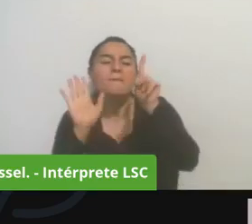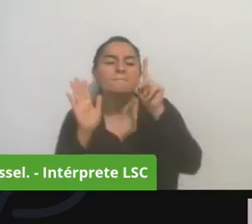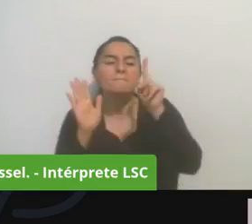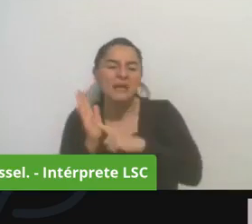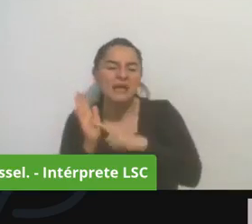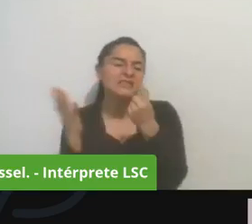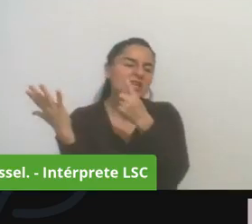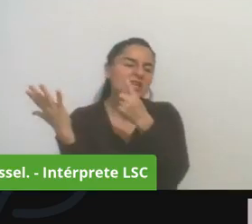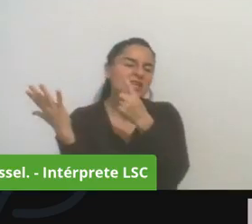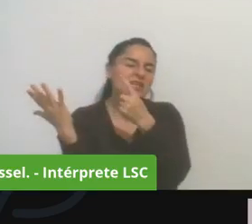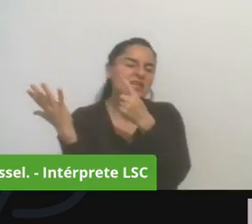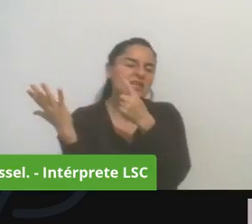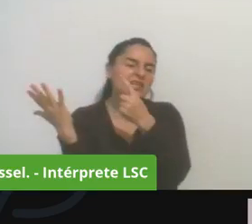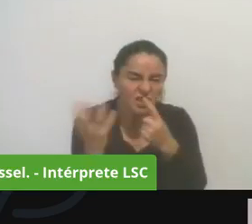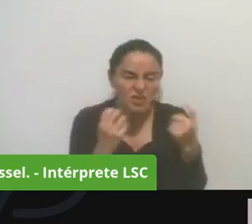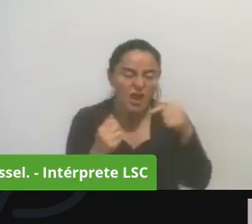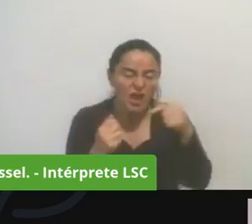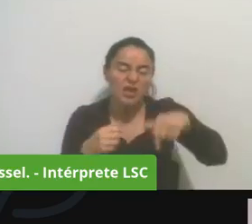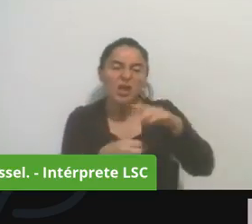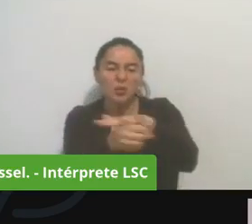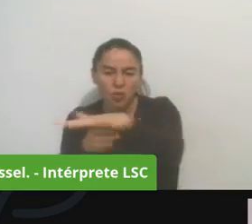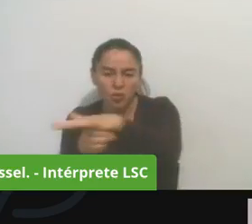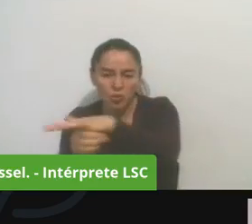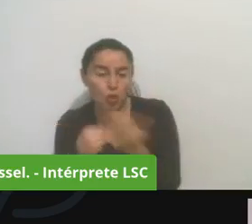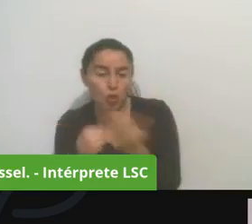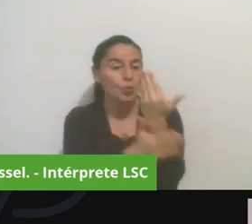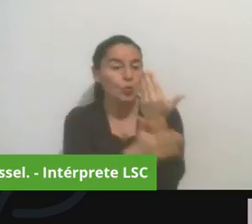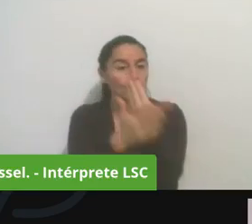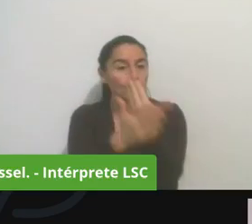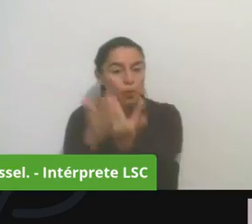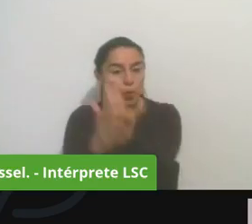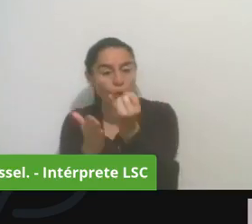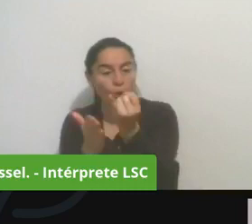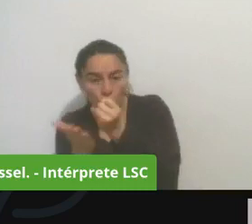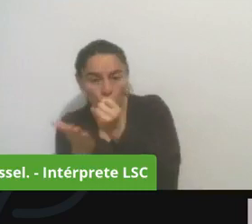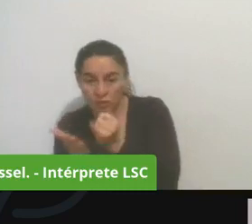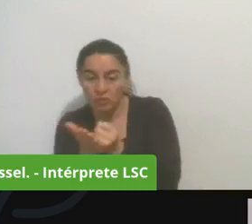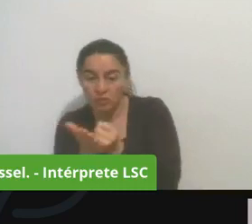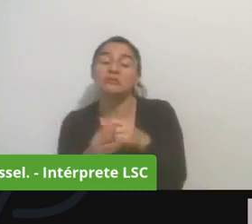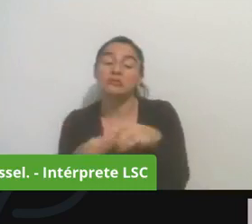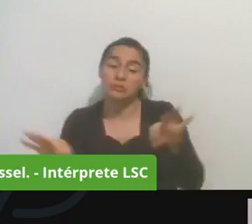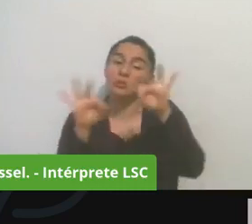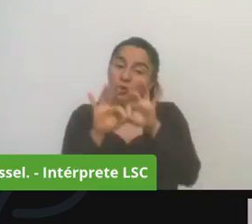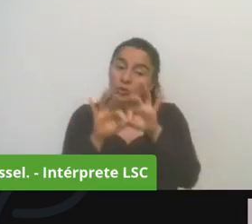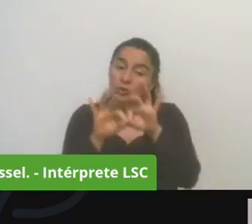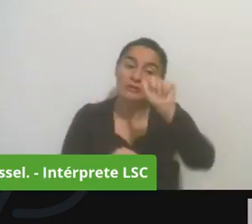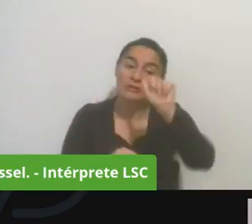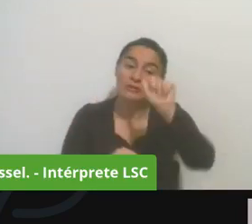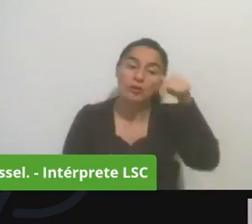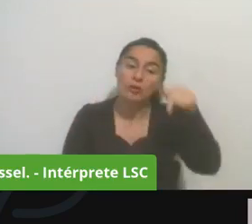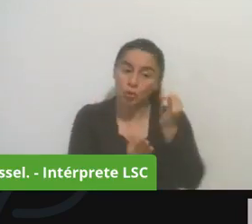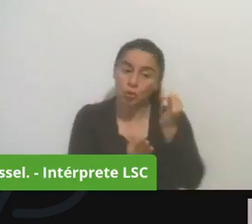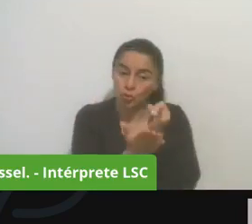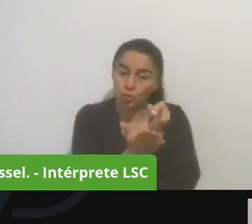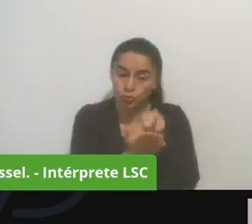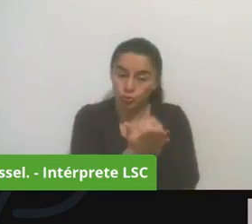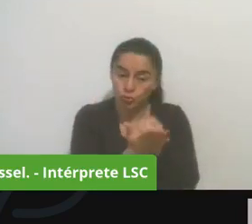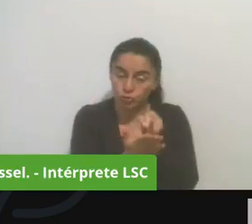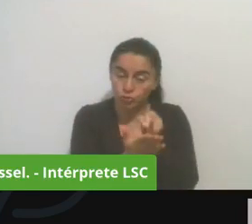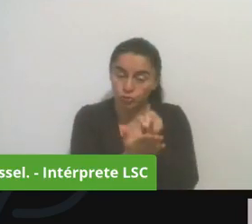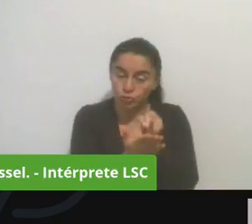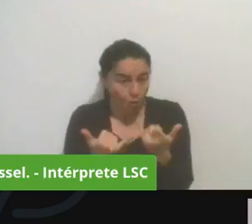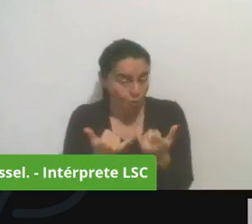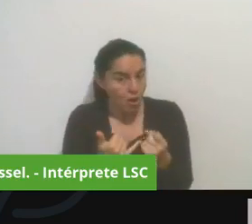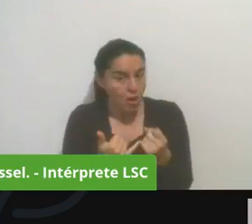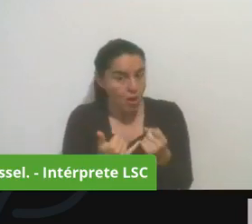juntas entonces yo sí veo que esto es un importante fundamentalmente valioso lo que se está haciendo un aporte con la moe con